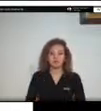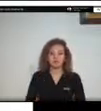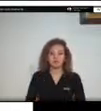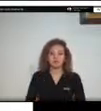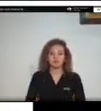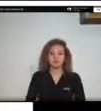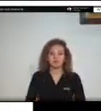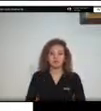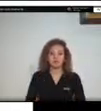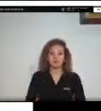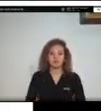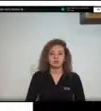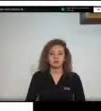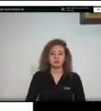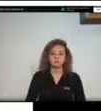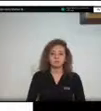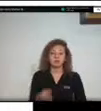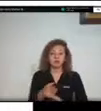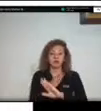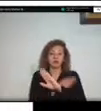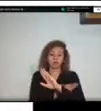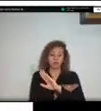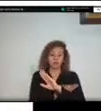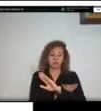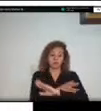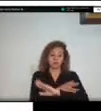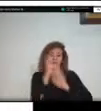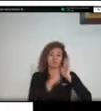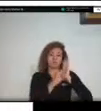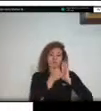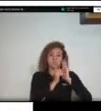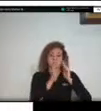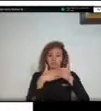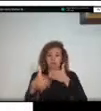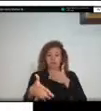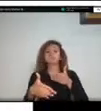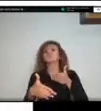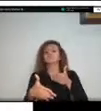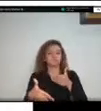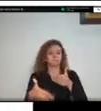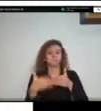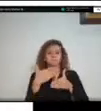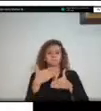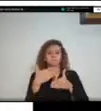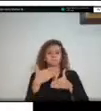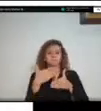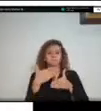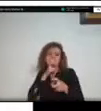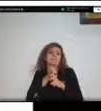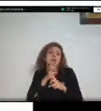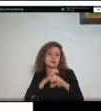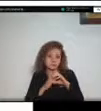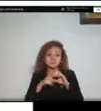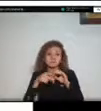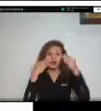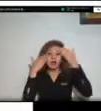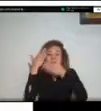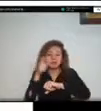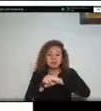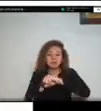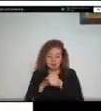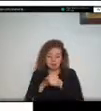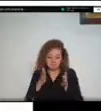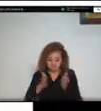entonces ese análisis temporal nos permitió también vincularlo a toda la